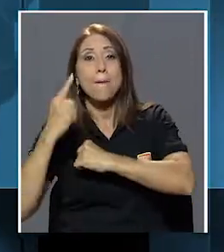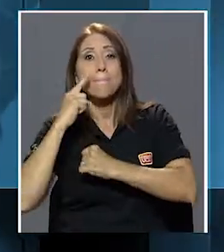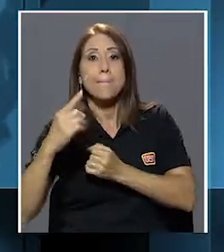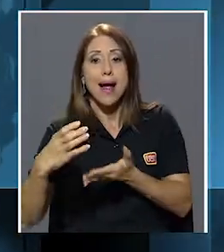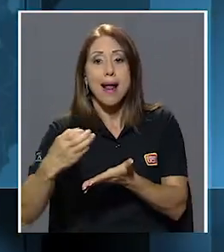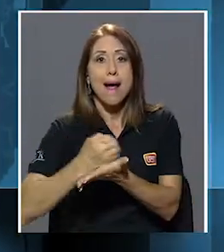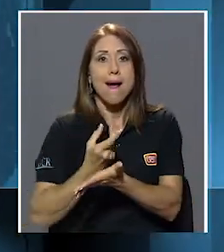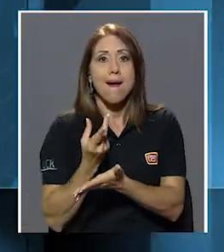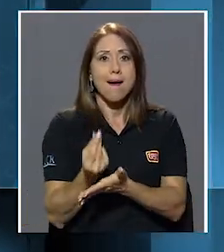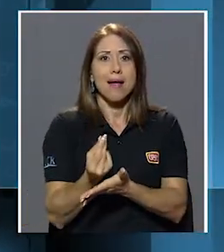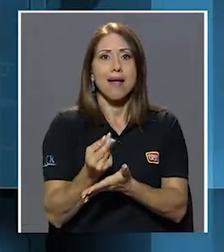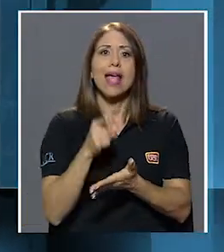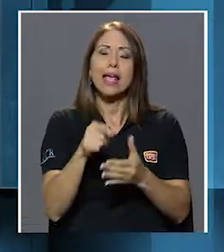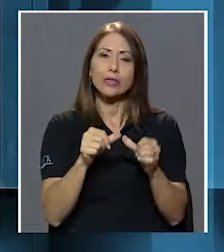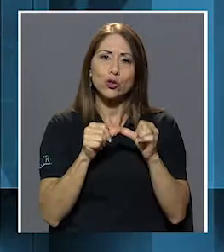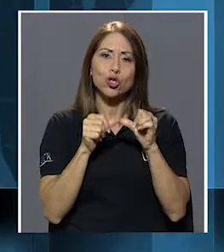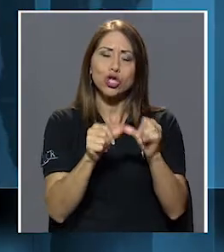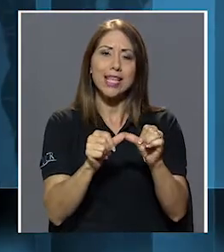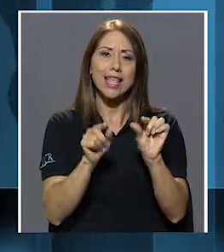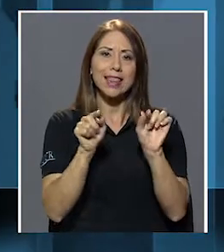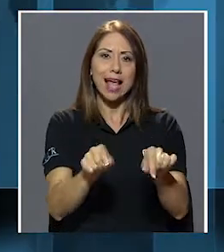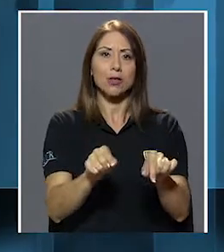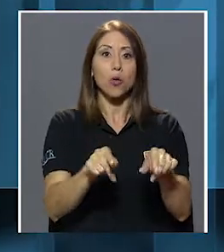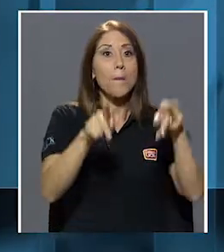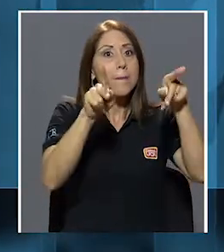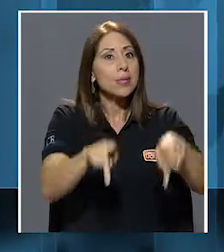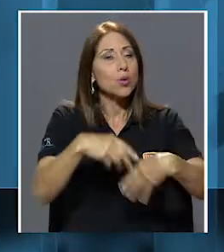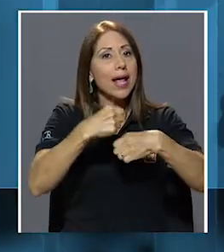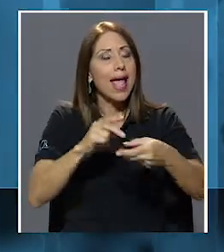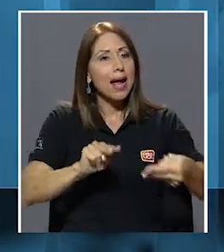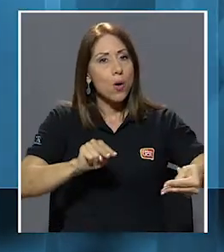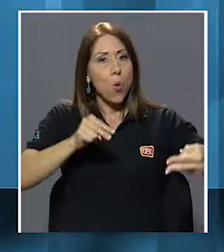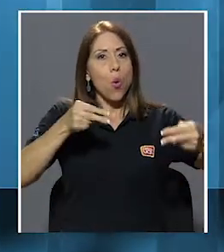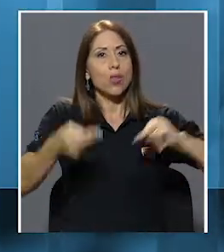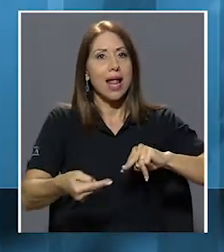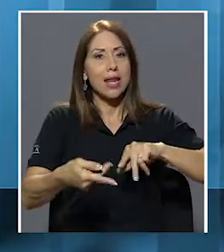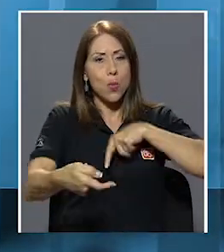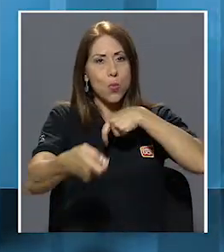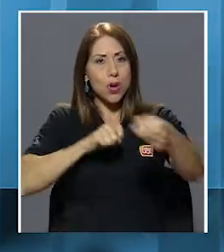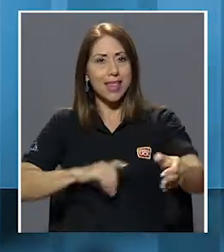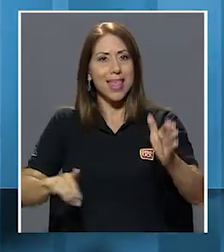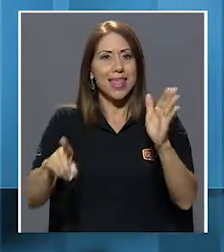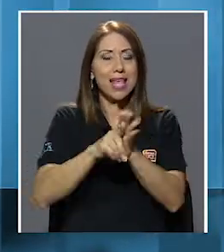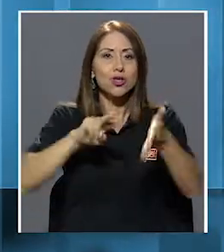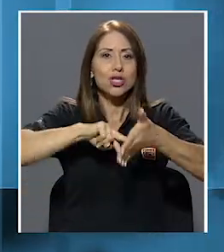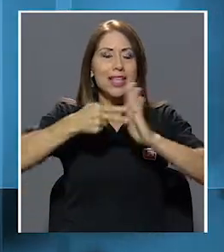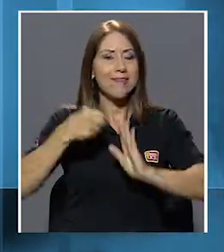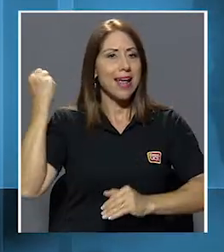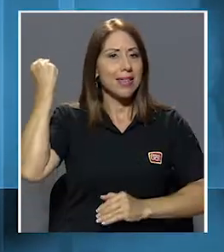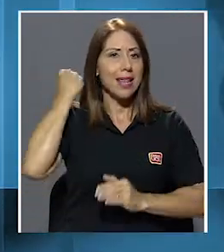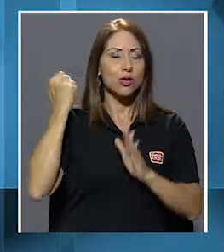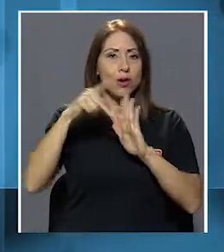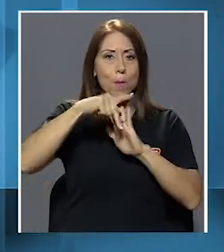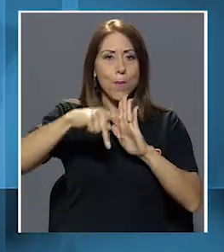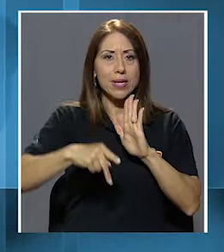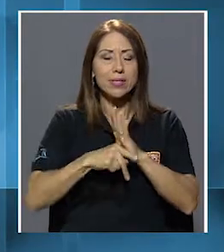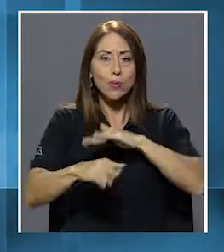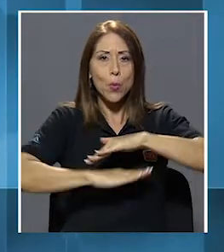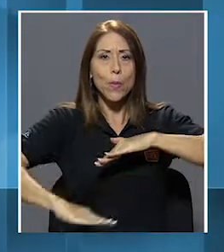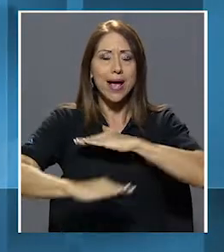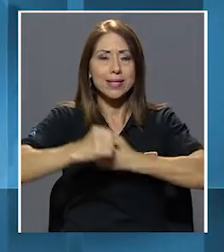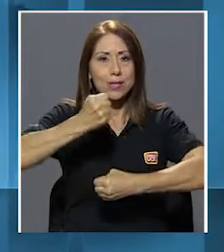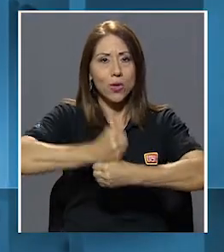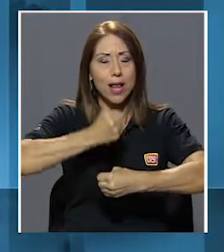lucro sigue intacto. Quien proceda de otra manera y violenta ese derecho, traiciona un principio